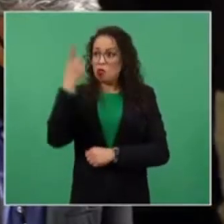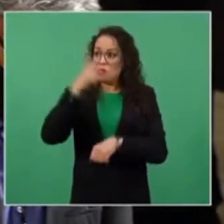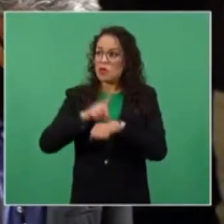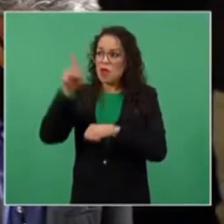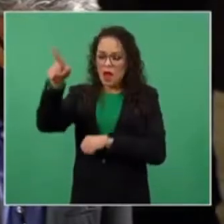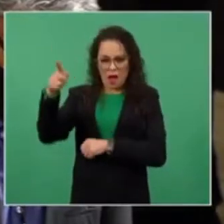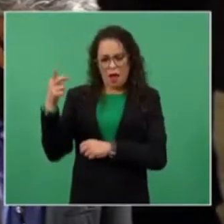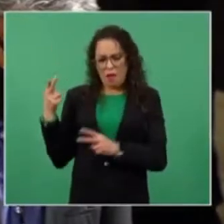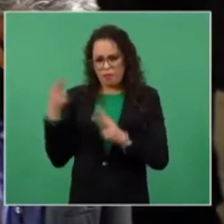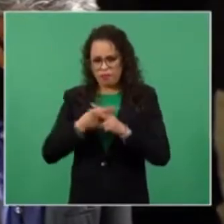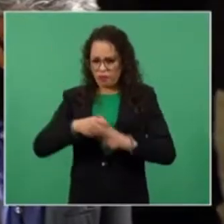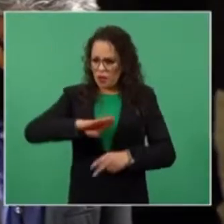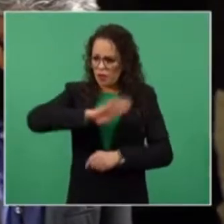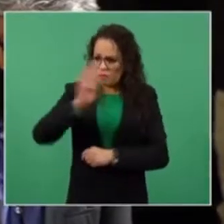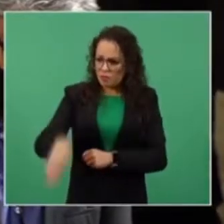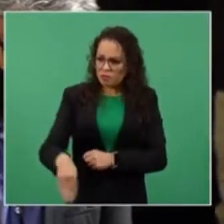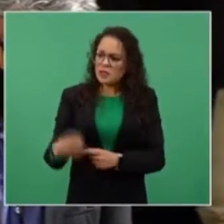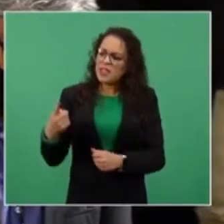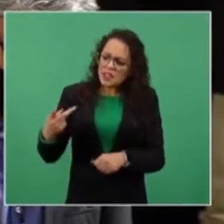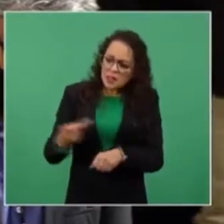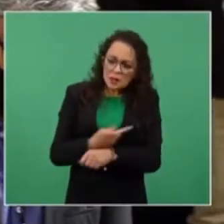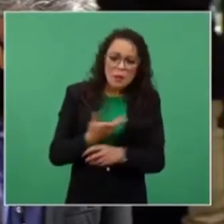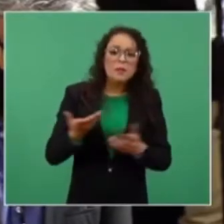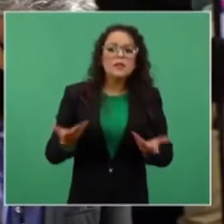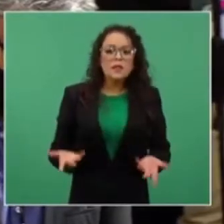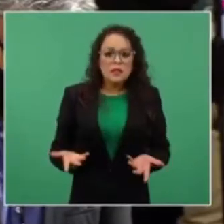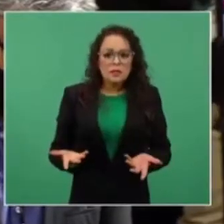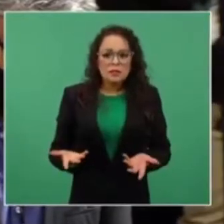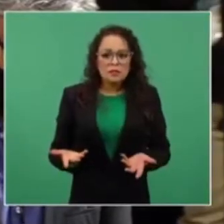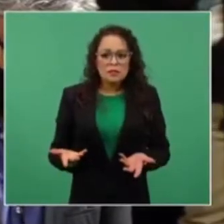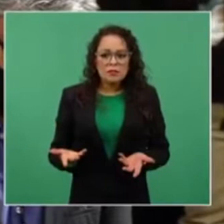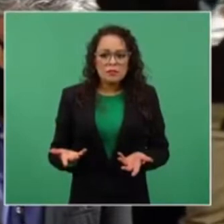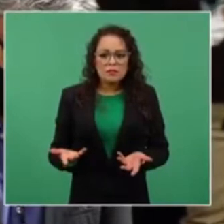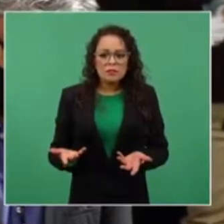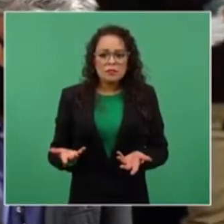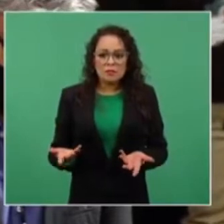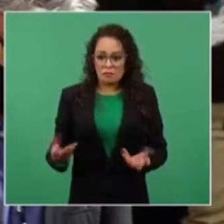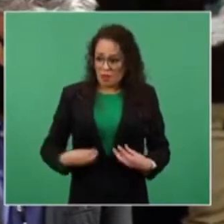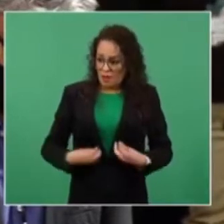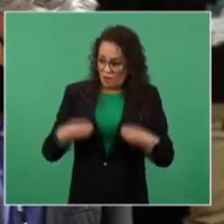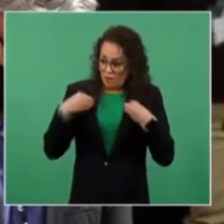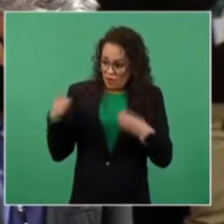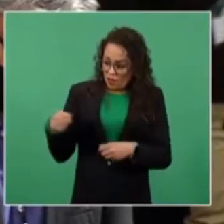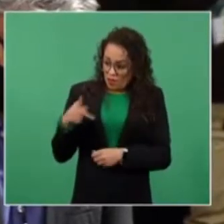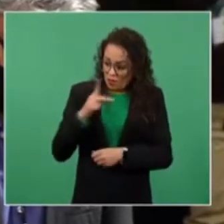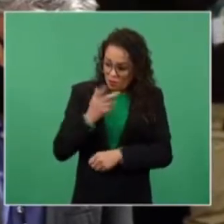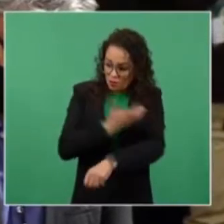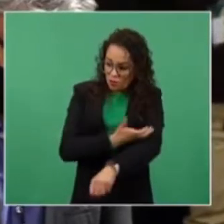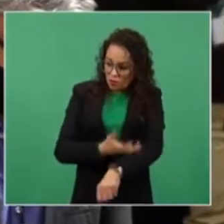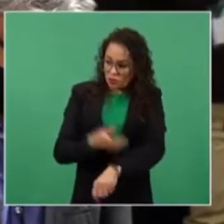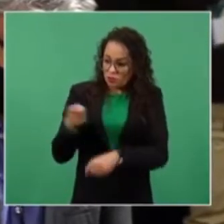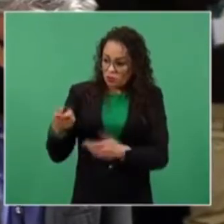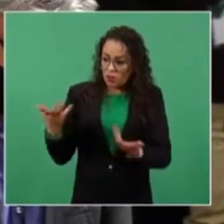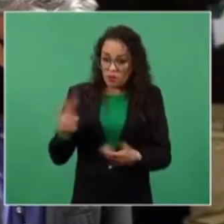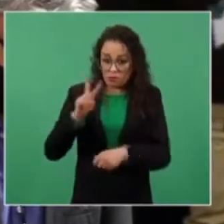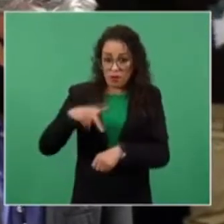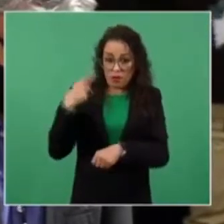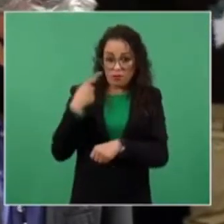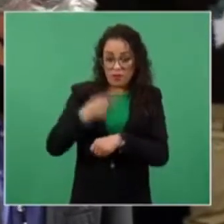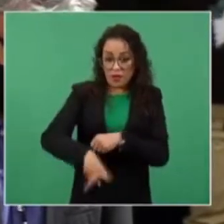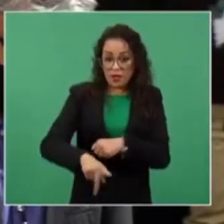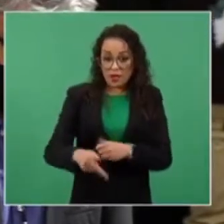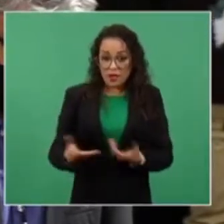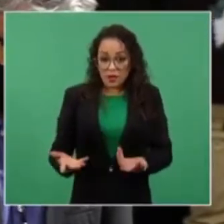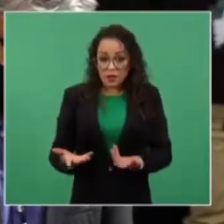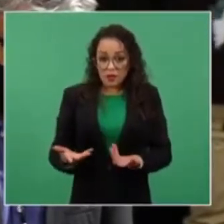el mecanismo de protección? Porque son vidas, son vidas de compañeros que se están jugando el pellejo, porque creen